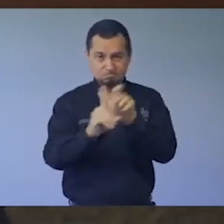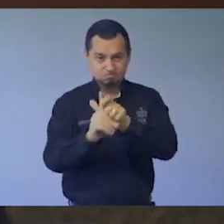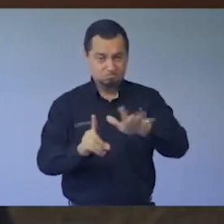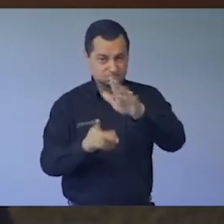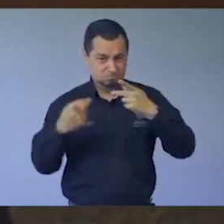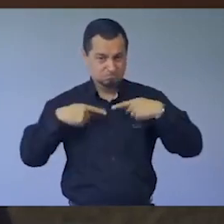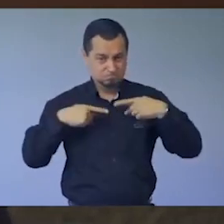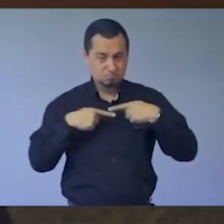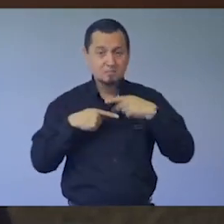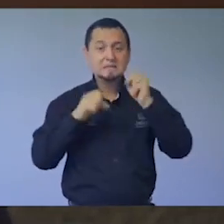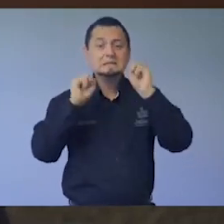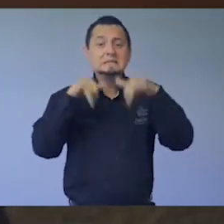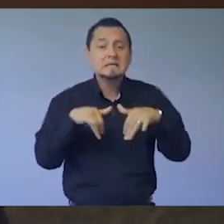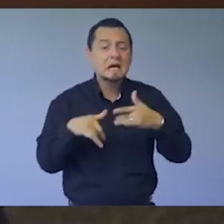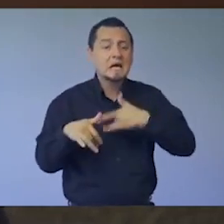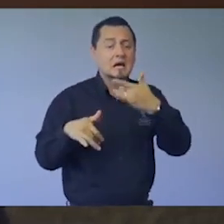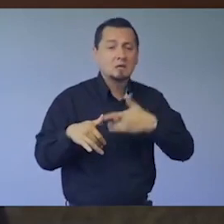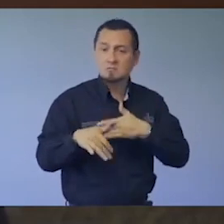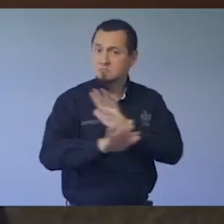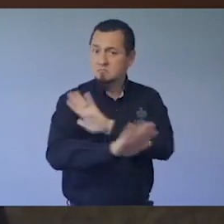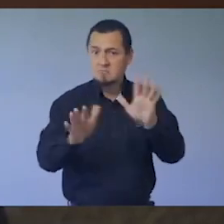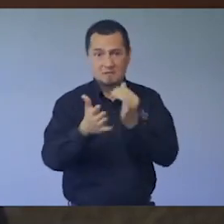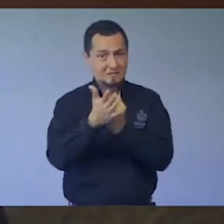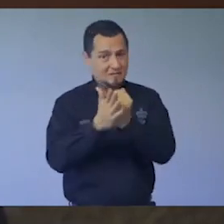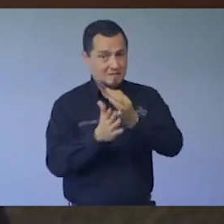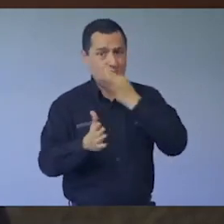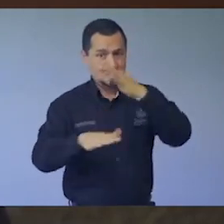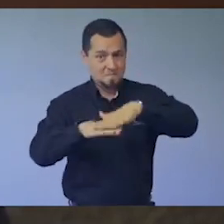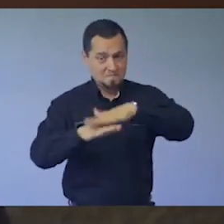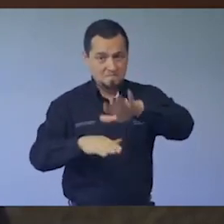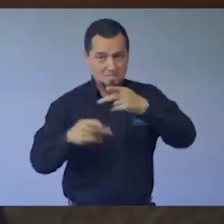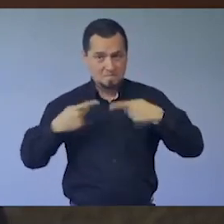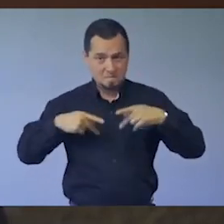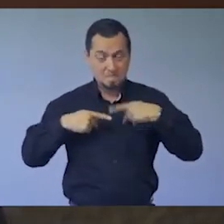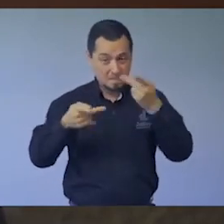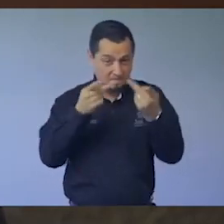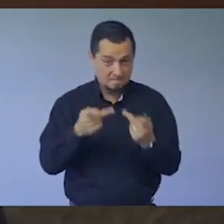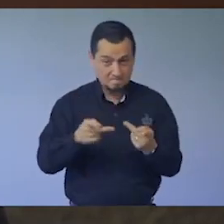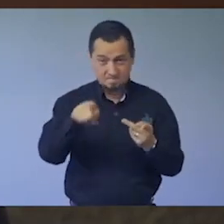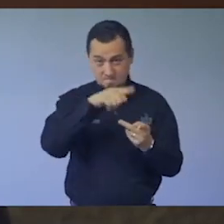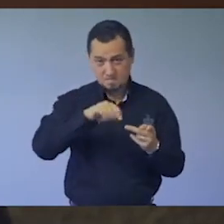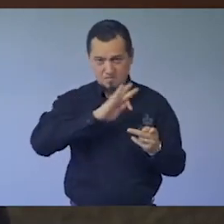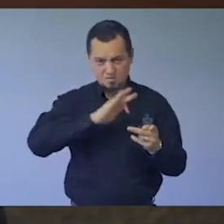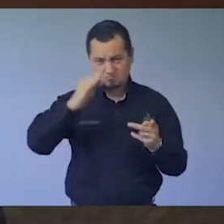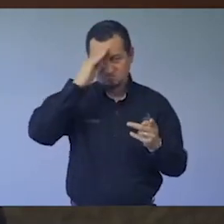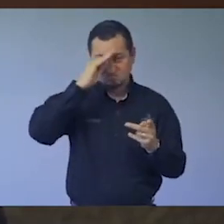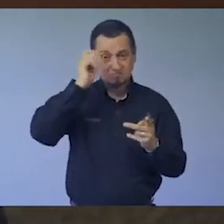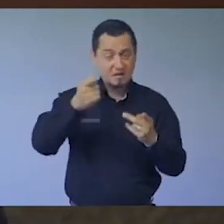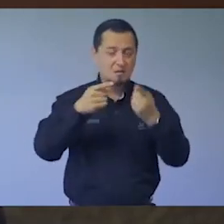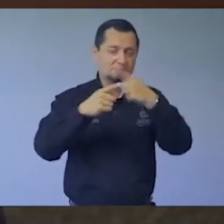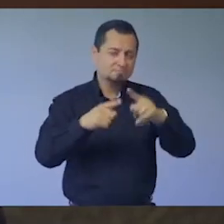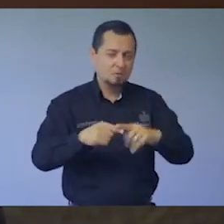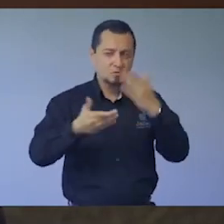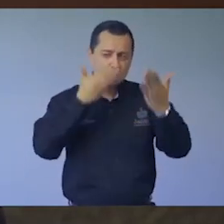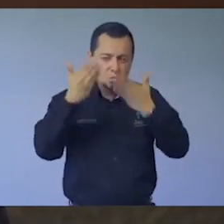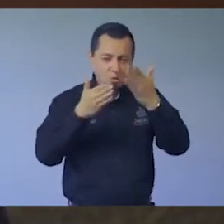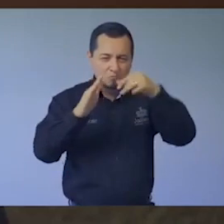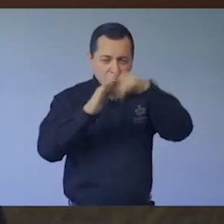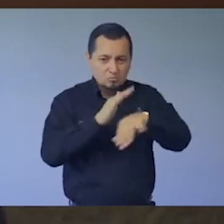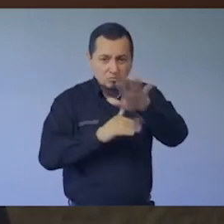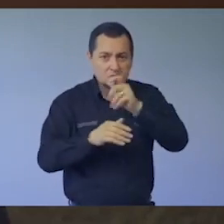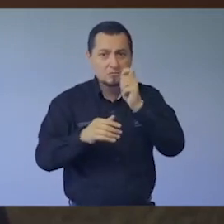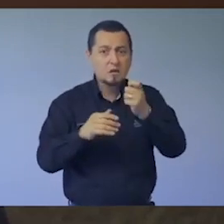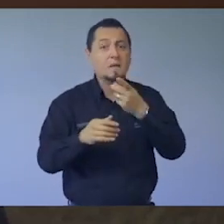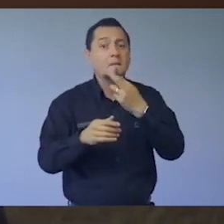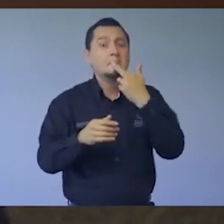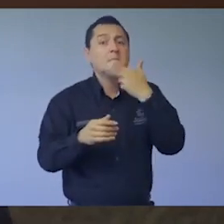sin excepción. Solo habrá una medida adicional que tendrá que tomarse en esta etapa, definida a partir de diversos estudios que